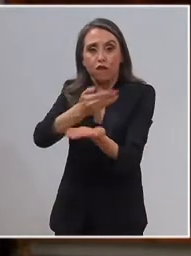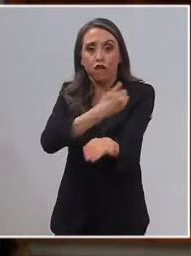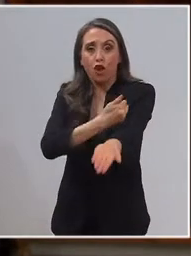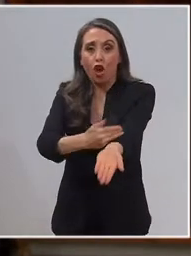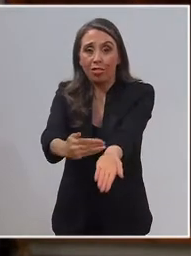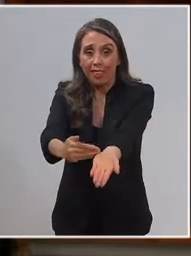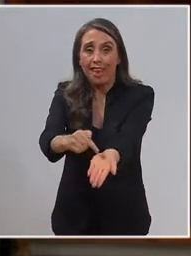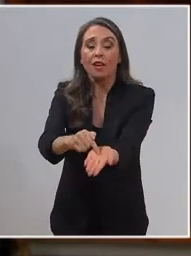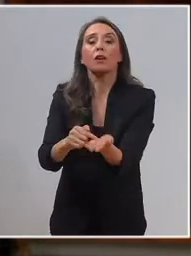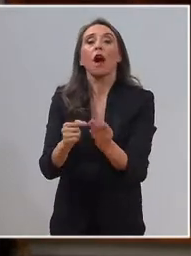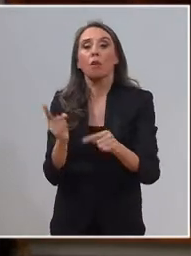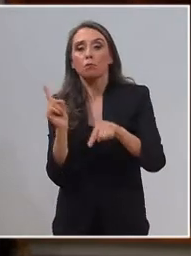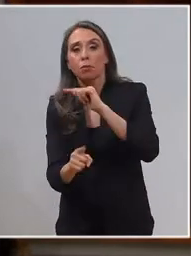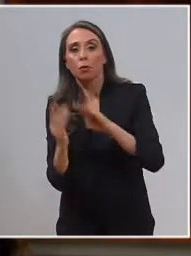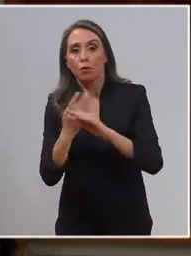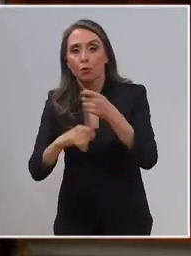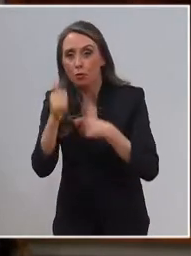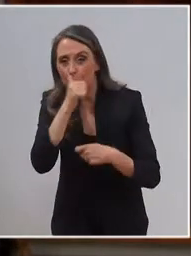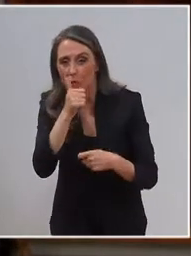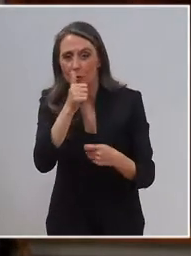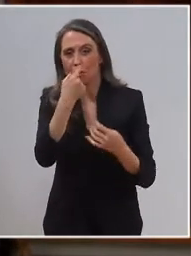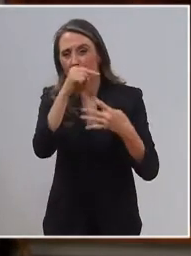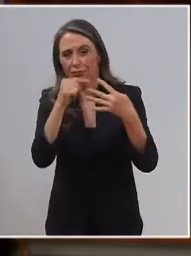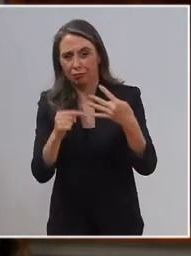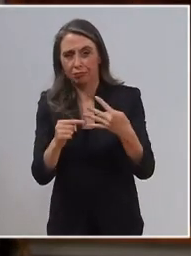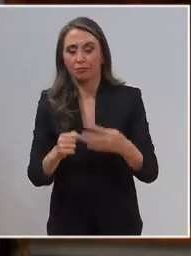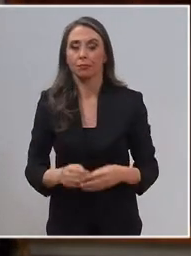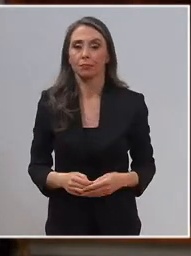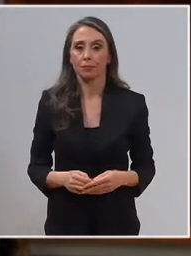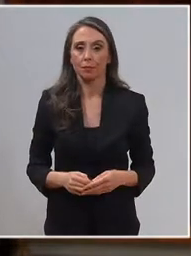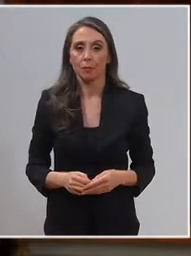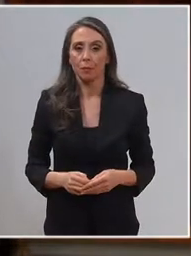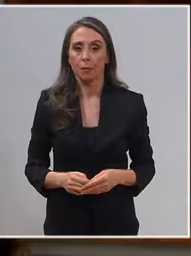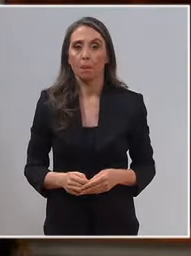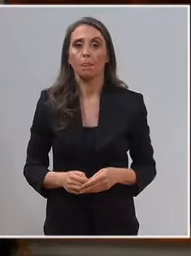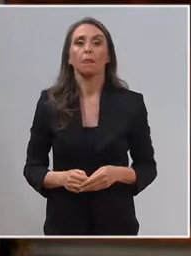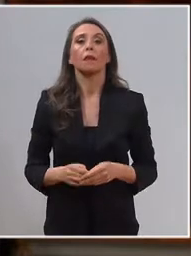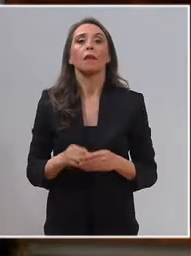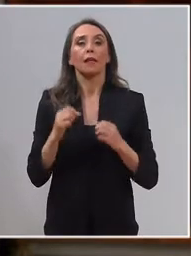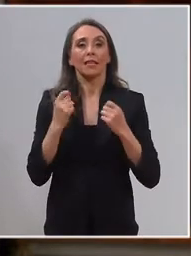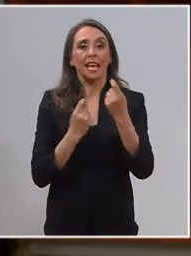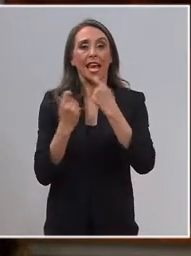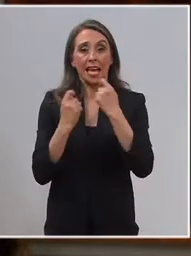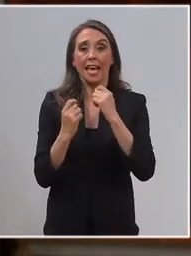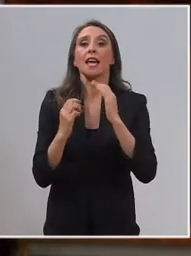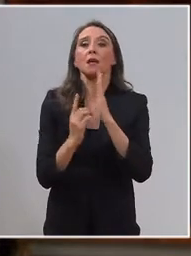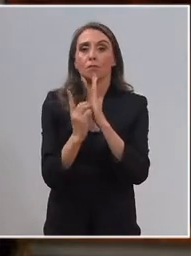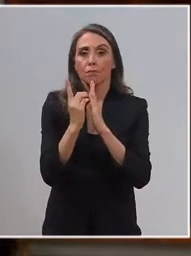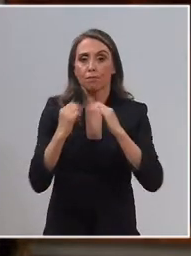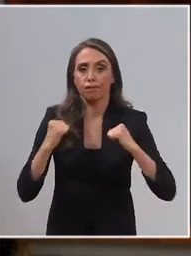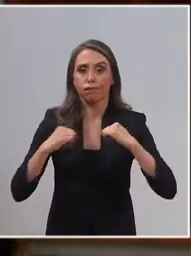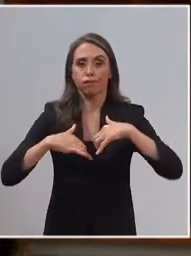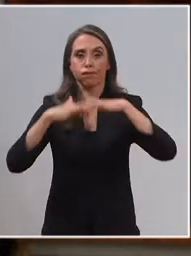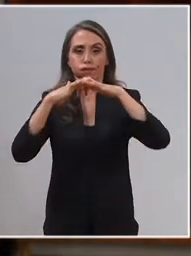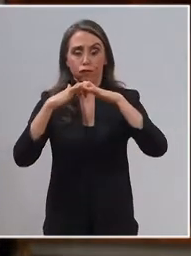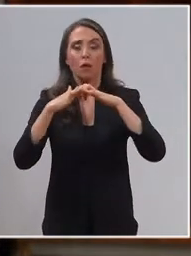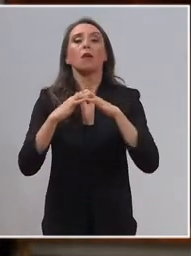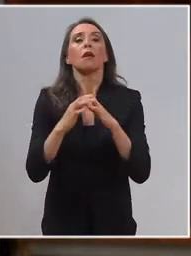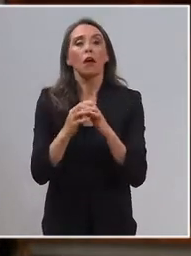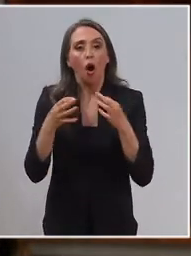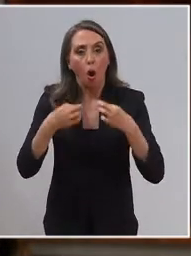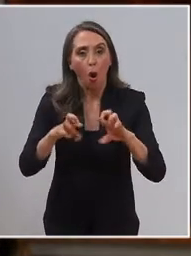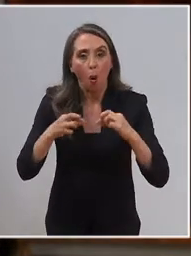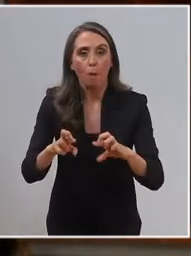contra el narcotráfico y el crimen transnacional. Fortalecer el crecimiento, la creación de empleos y de oportunidades